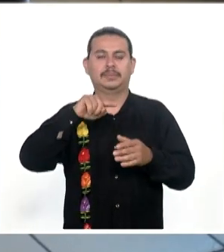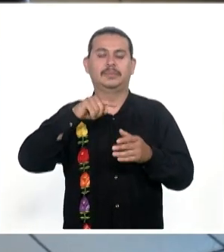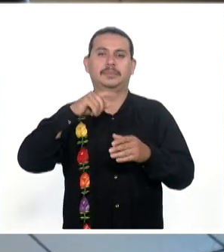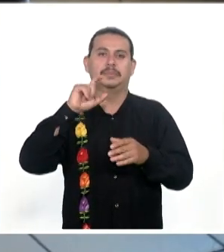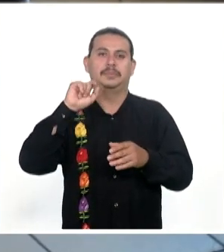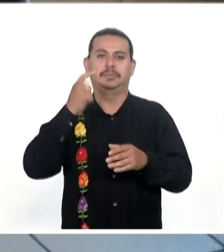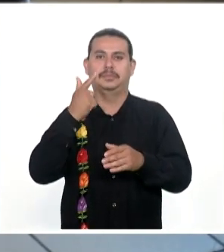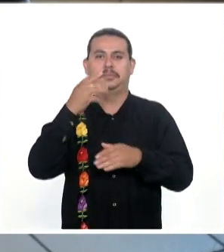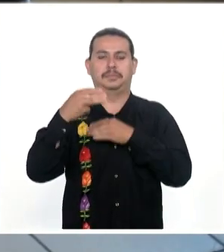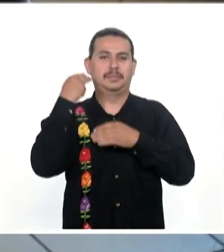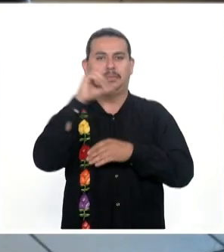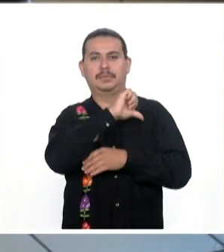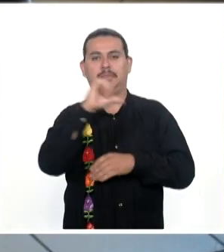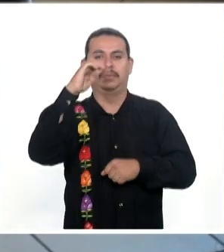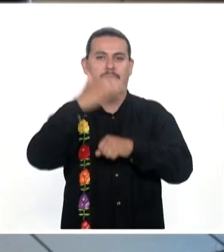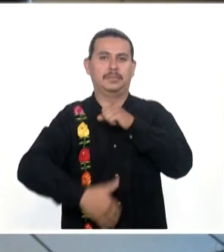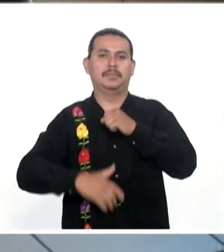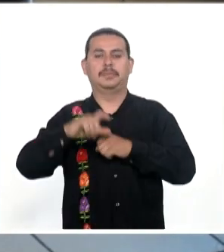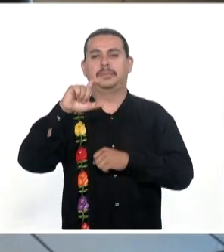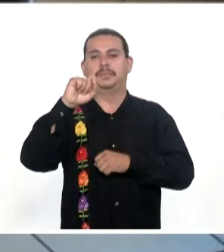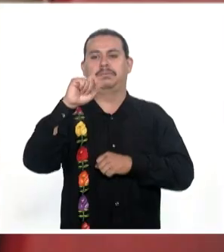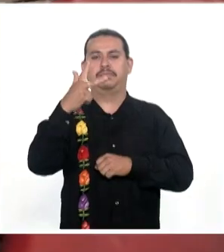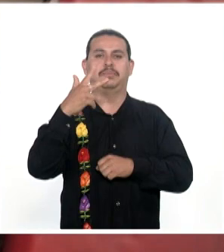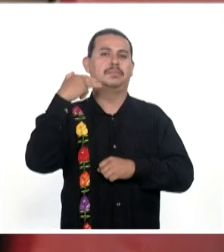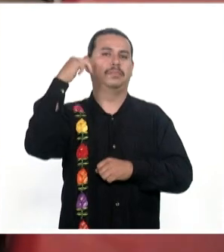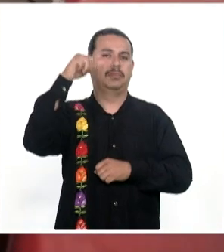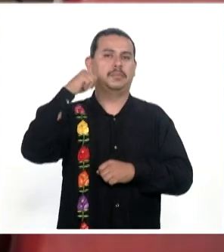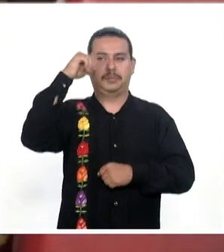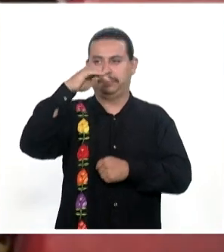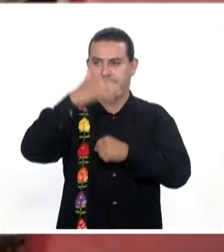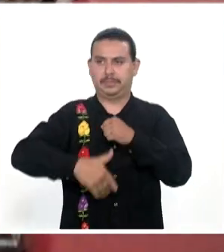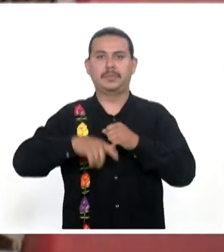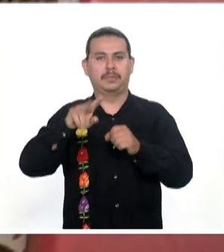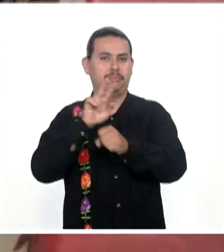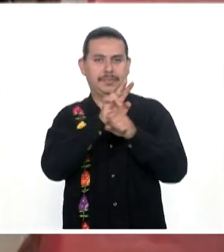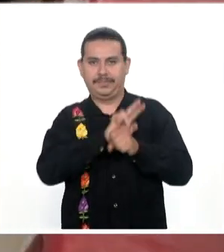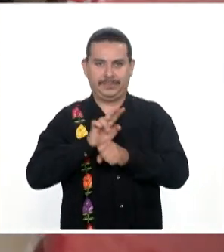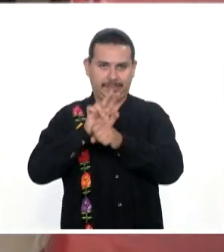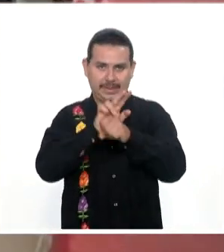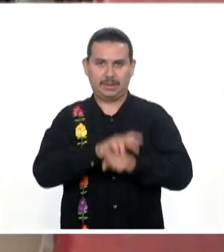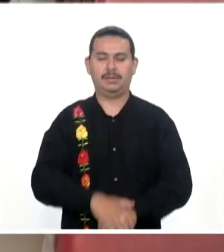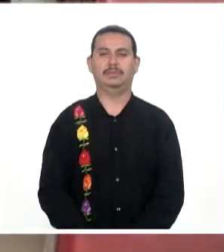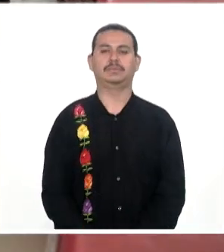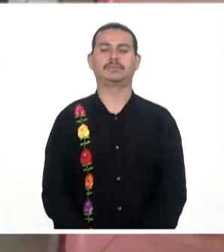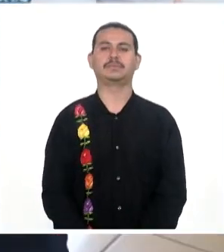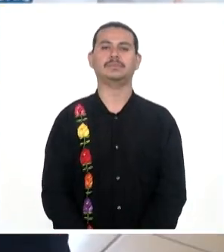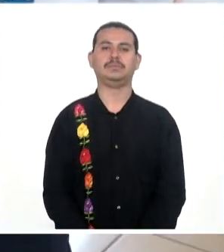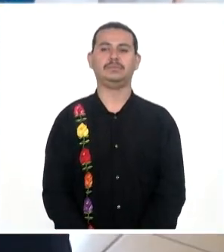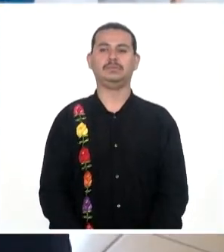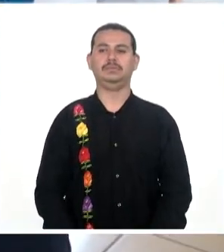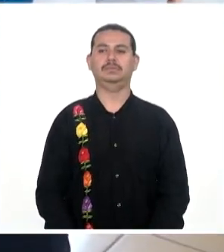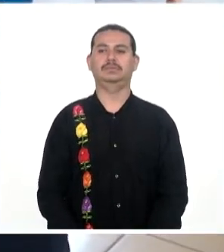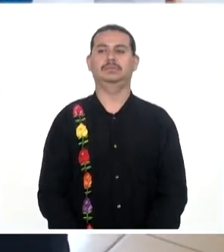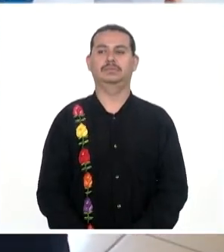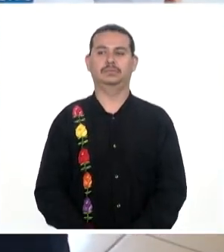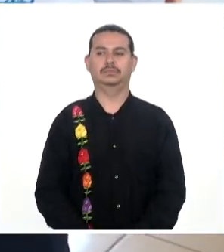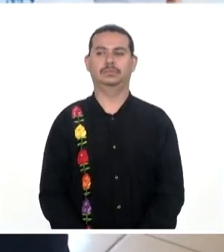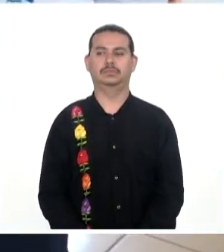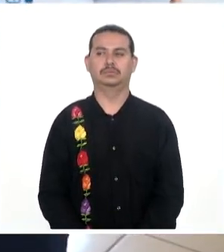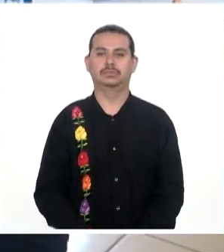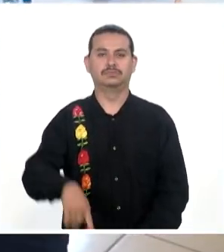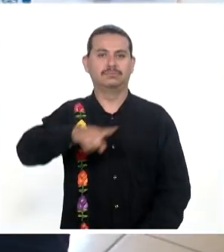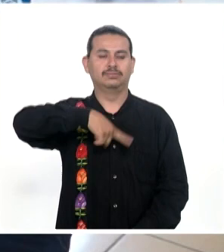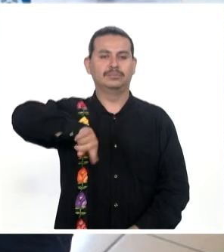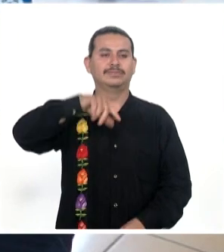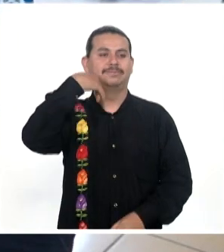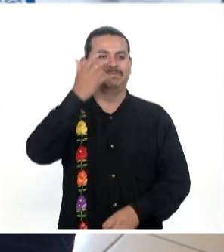27 de marzo Y estará presente Hasta el 28 de abril Lo que nosotros Queremos llevar a cabo